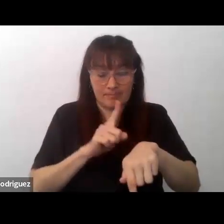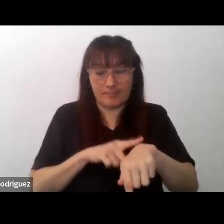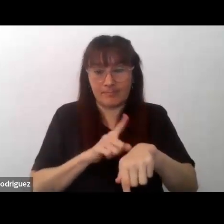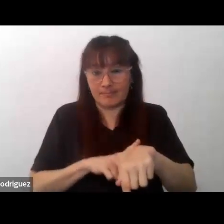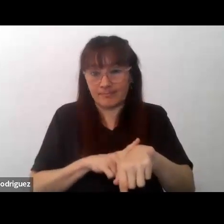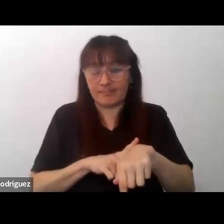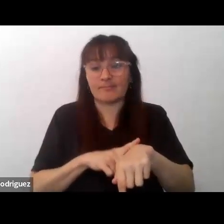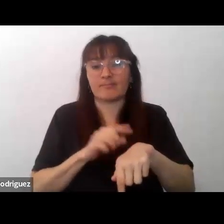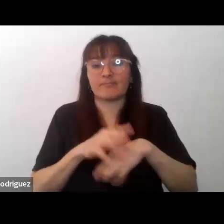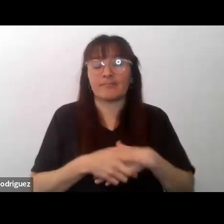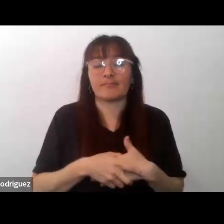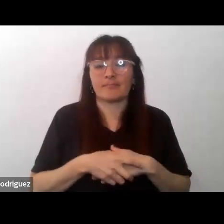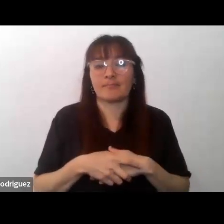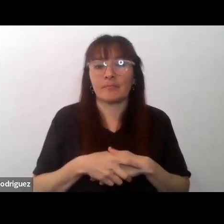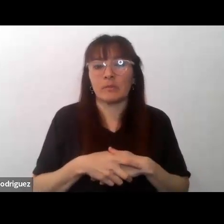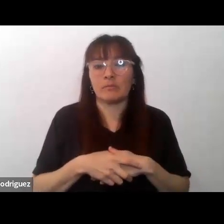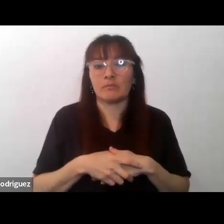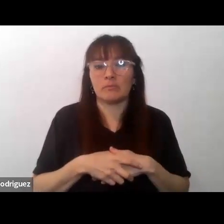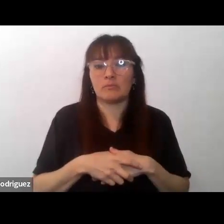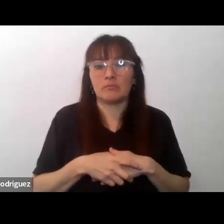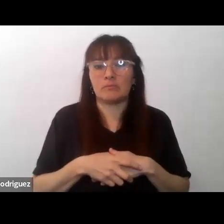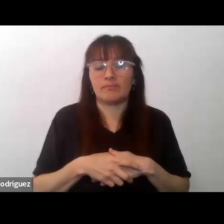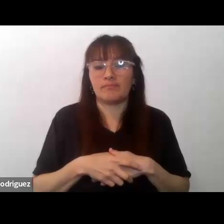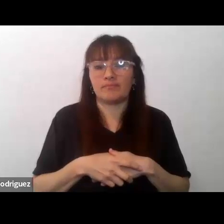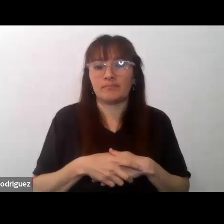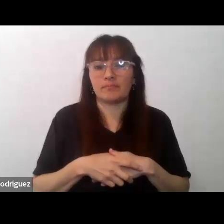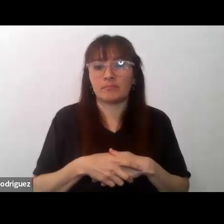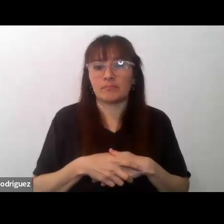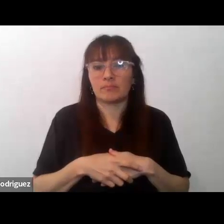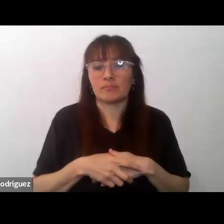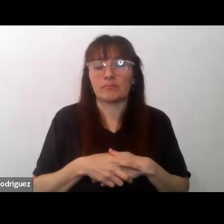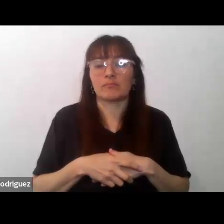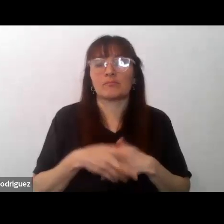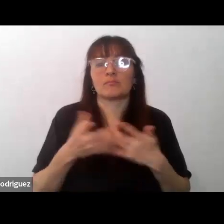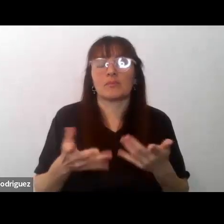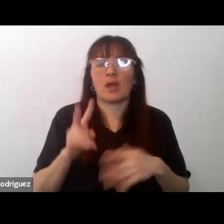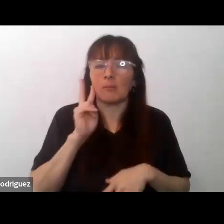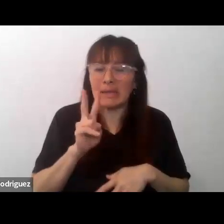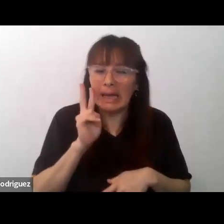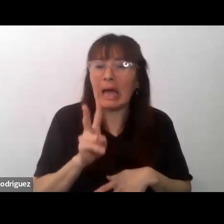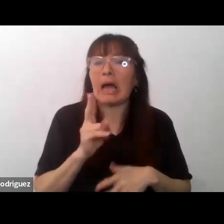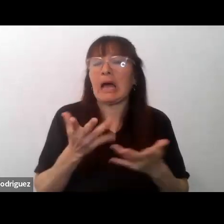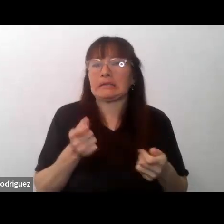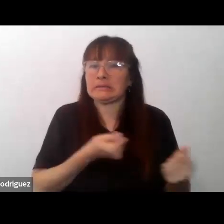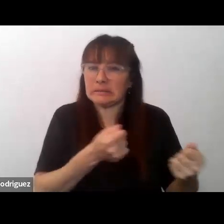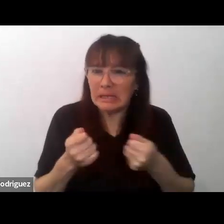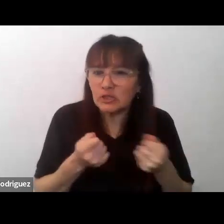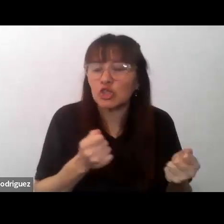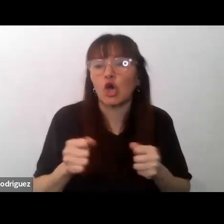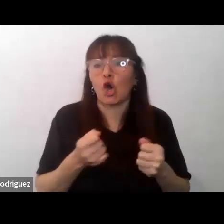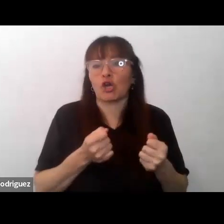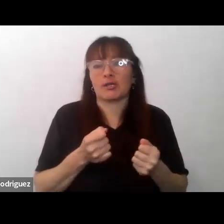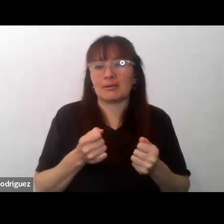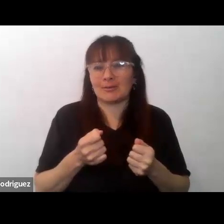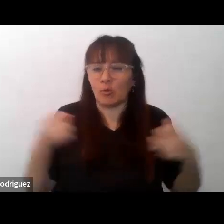tomar en serio las tensiones y los desacuerdos